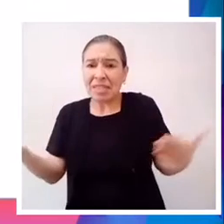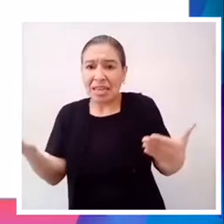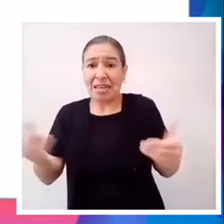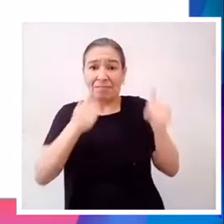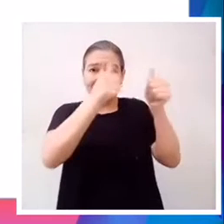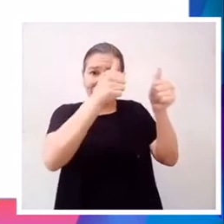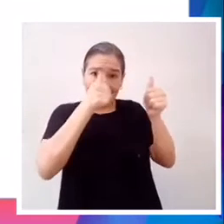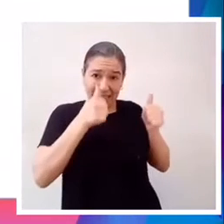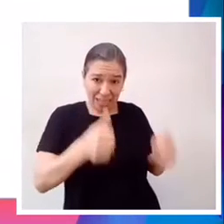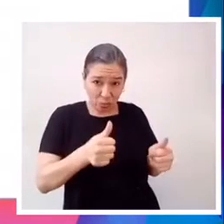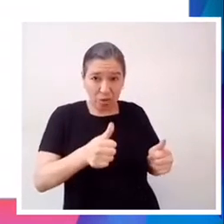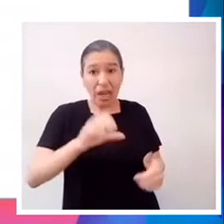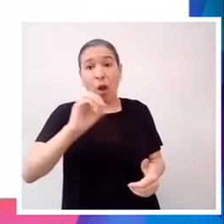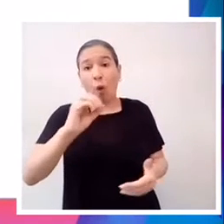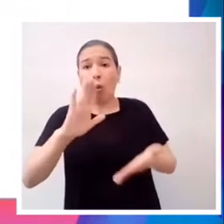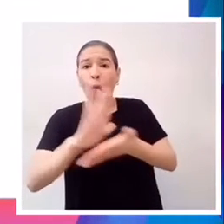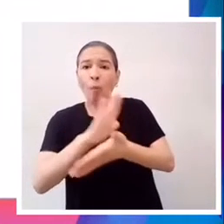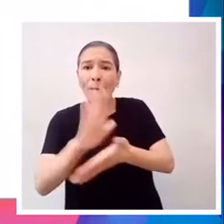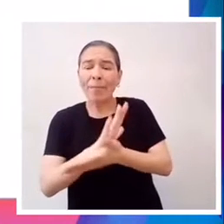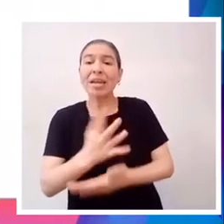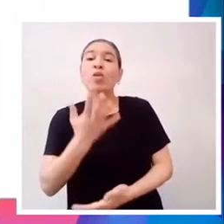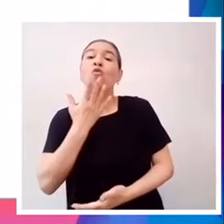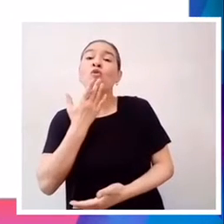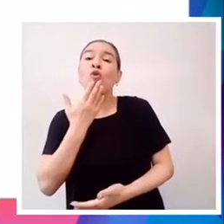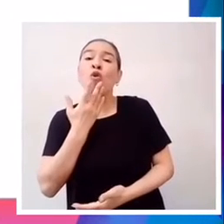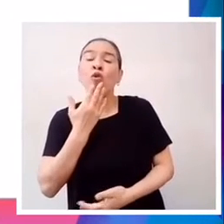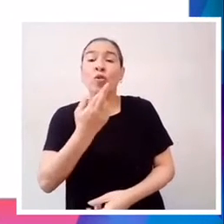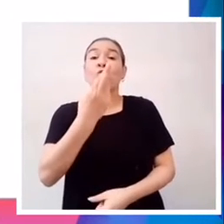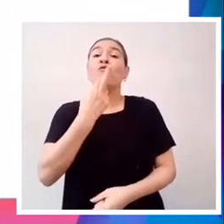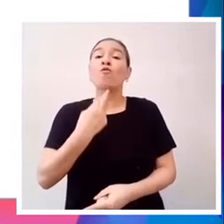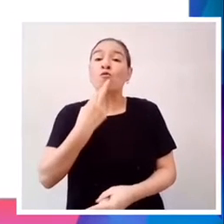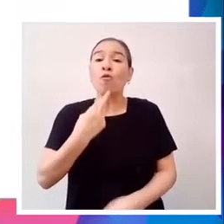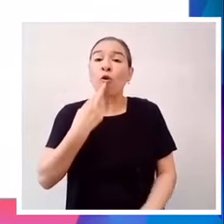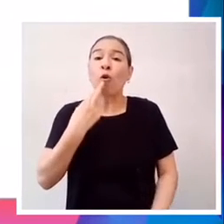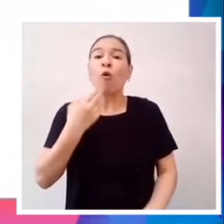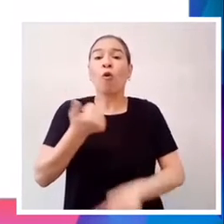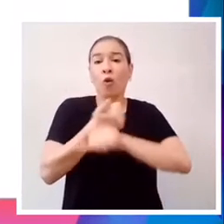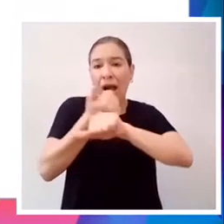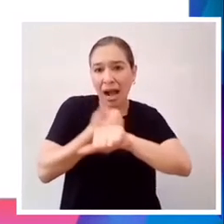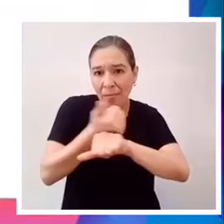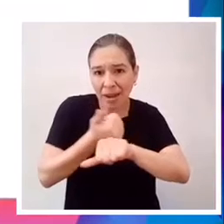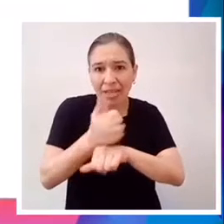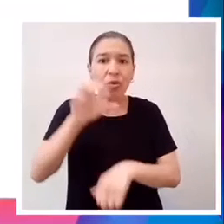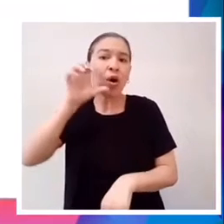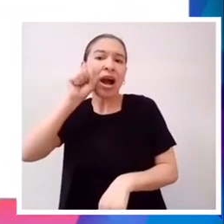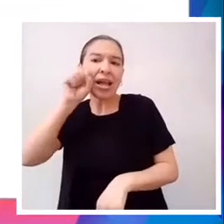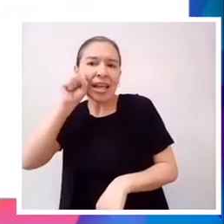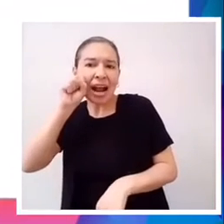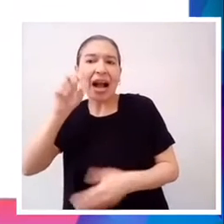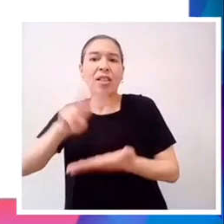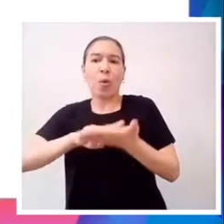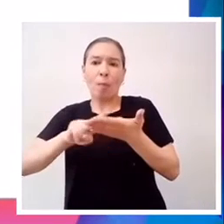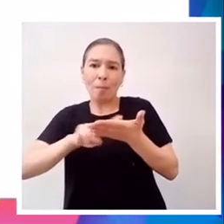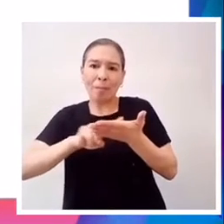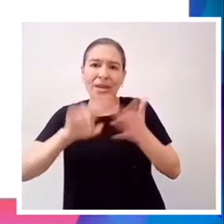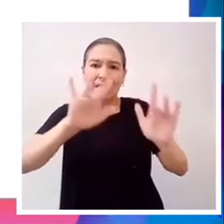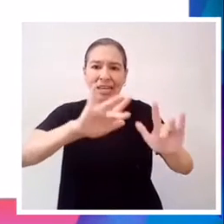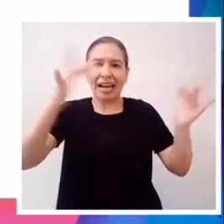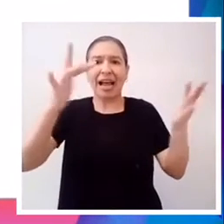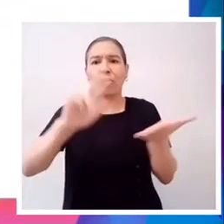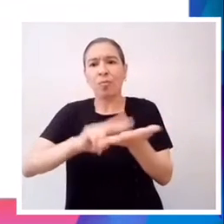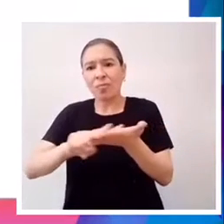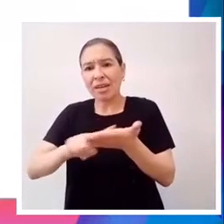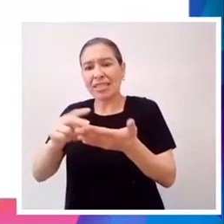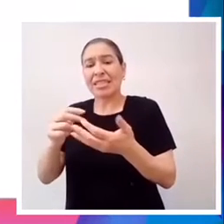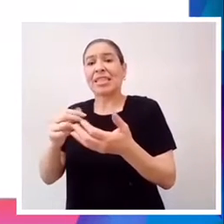papel bonde color rojo, amarillo, naranja, verde claro, verde intenso,